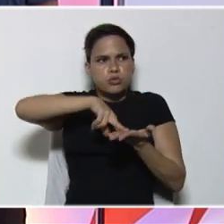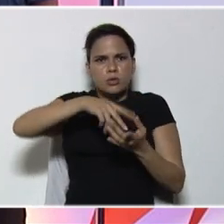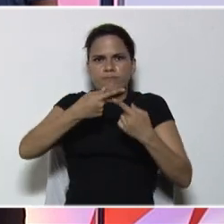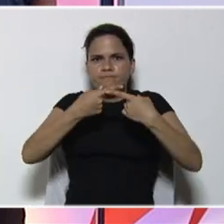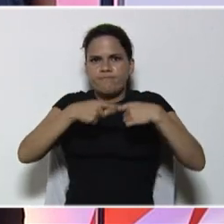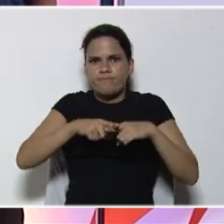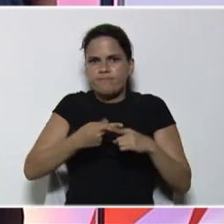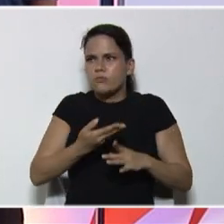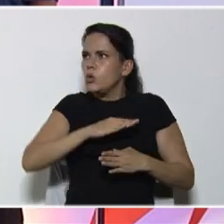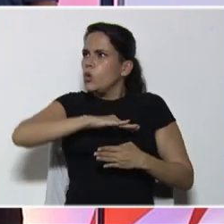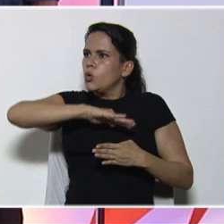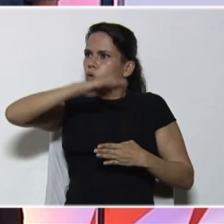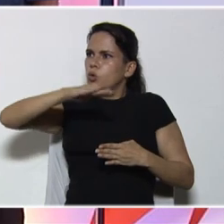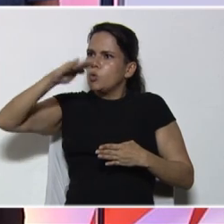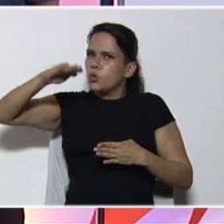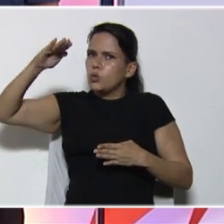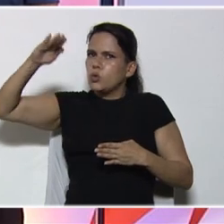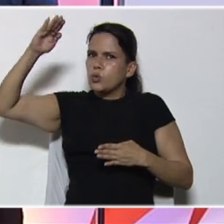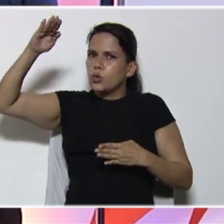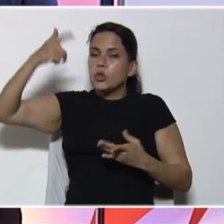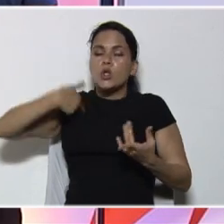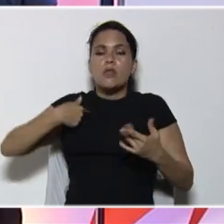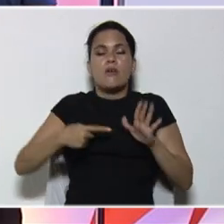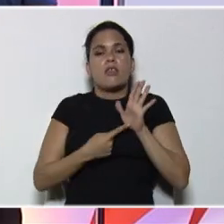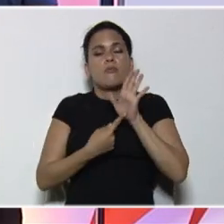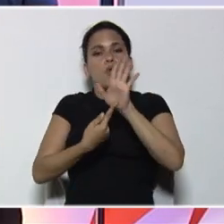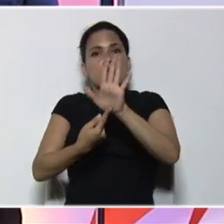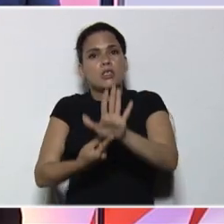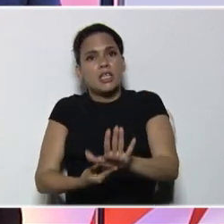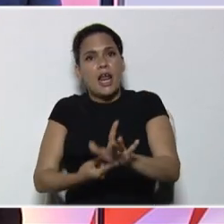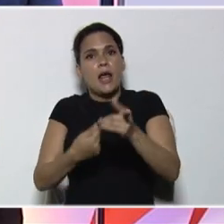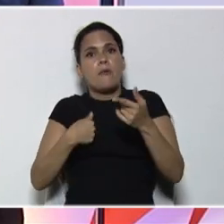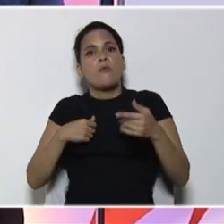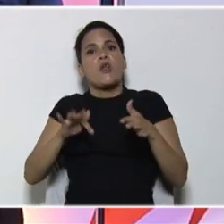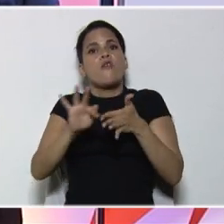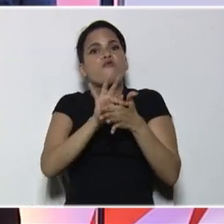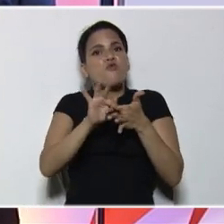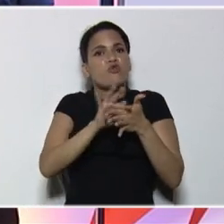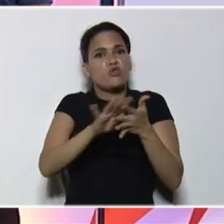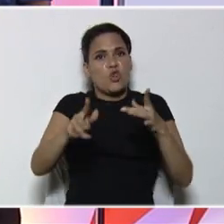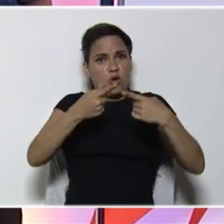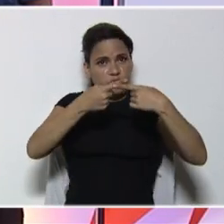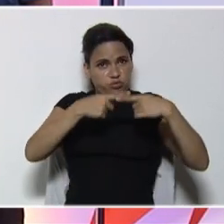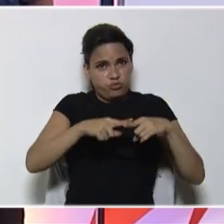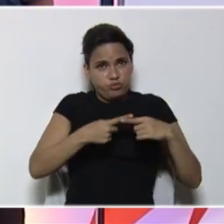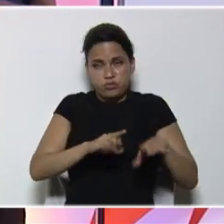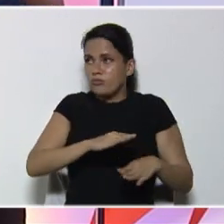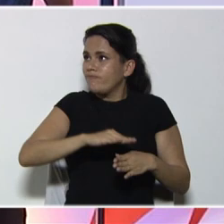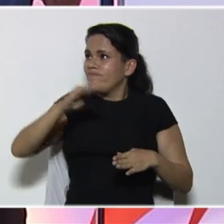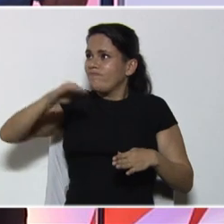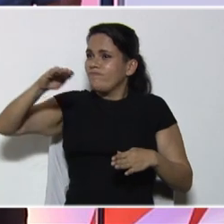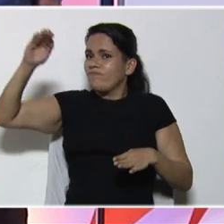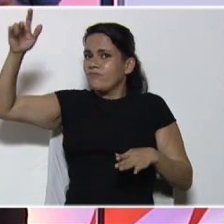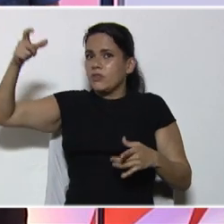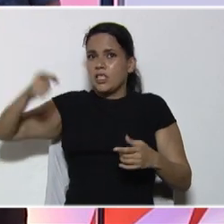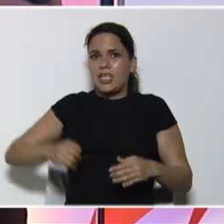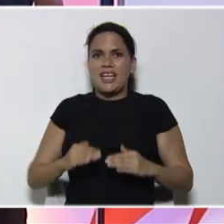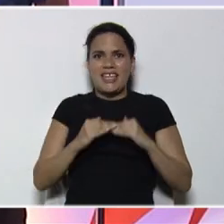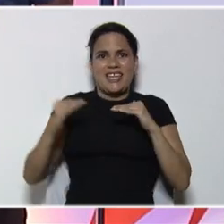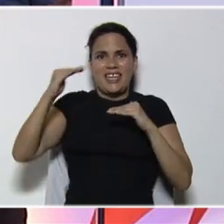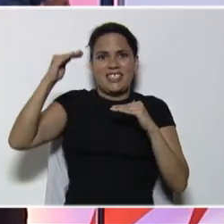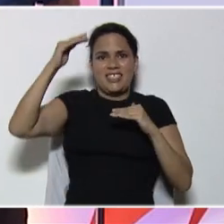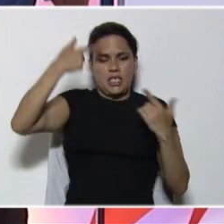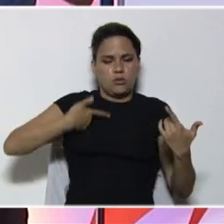demostrar, según una crecida exponencial, como, valga la redundancia, está creciendo nuestra población, con referencia,